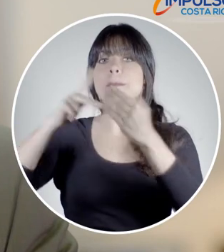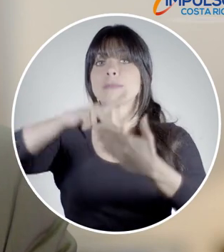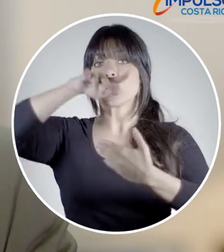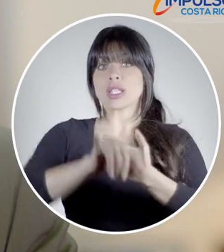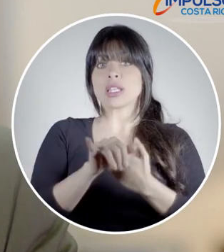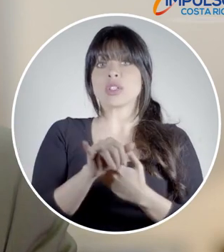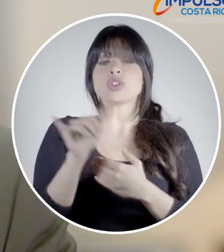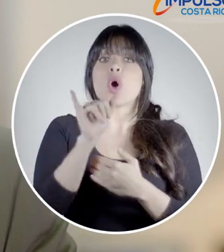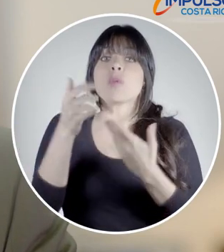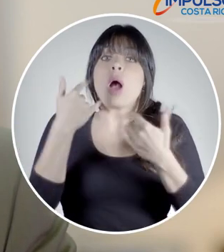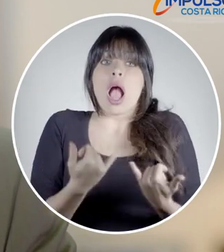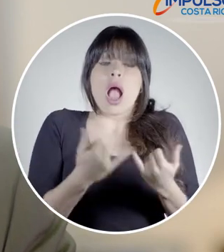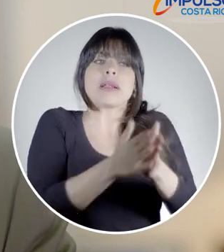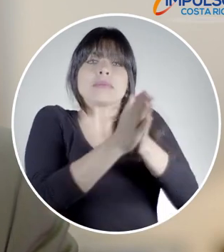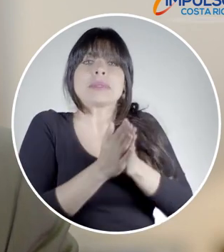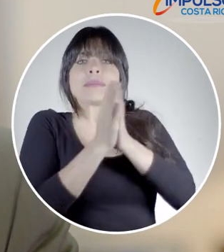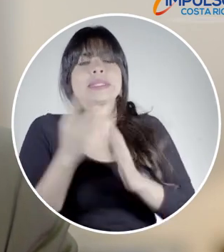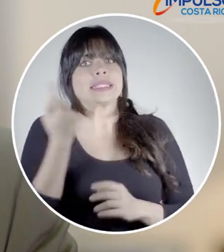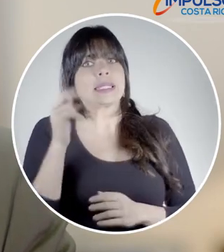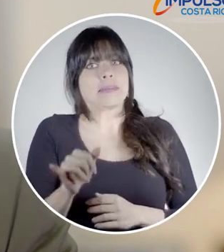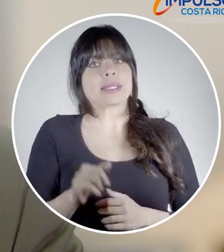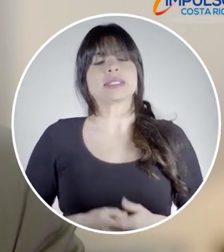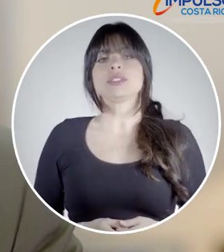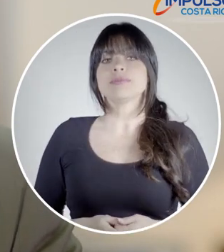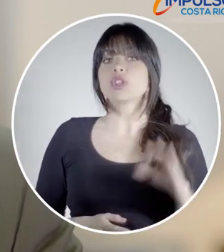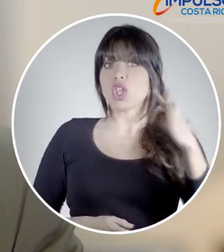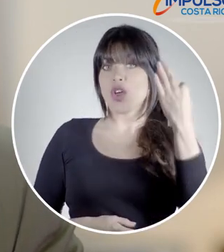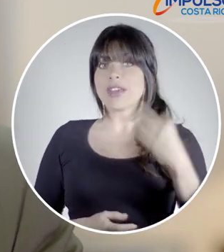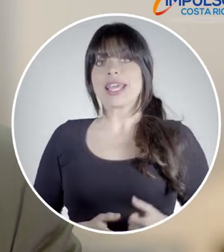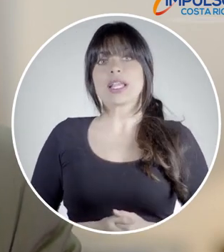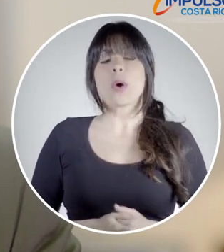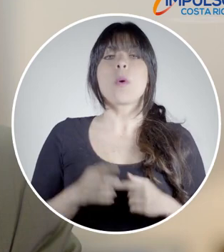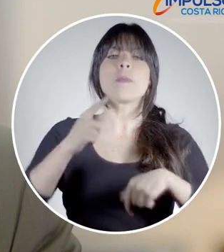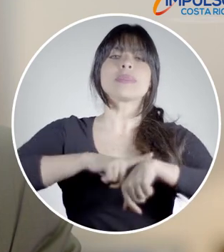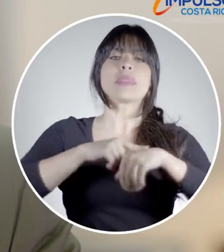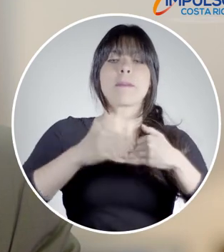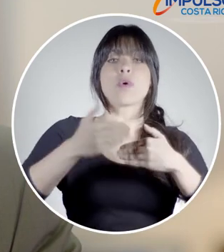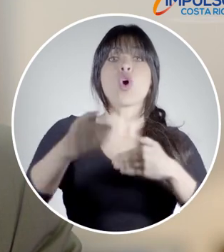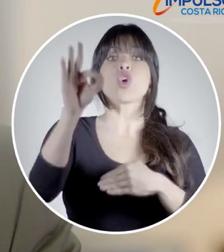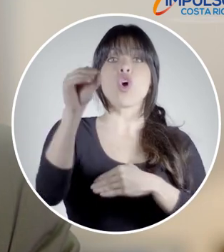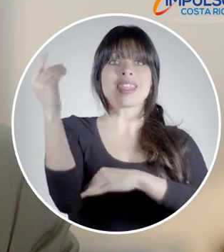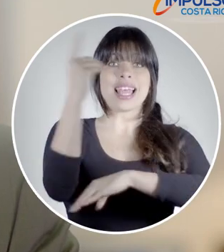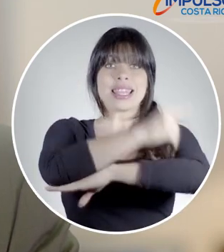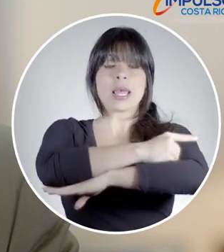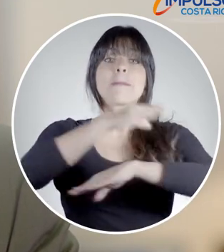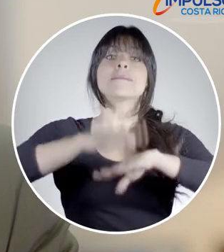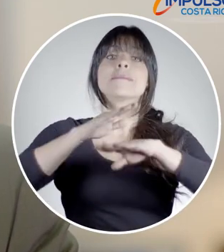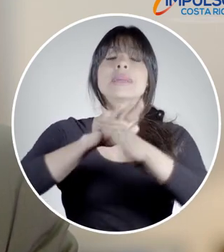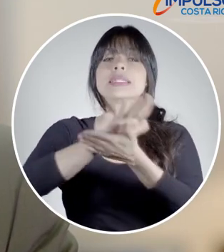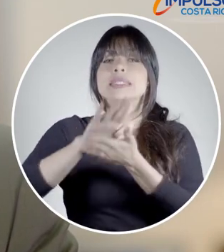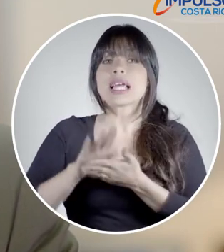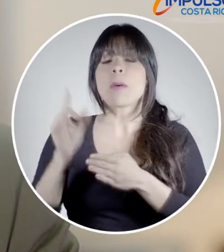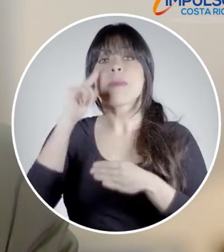rápida la aprobación de los proyectos privados. Noveno, en un plazo de 90 días, los permisos sanitarios de